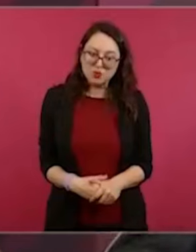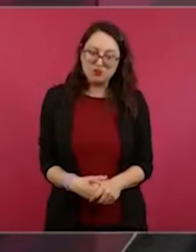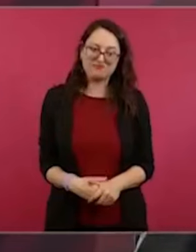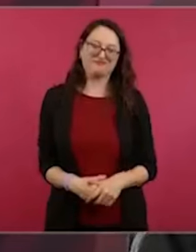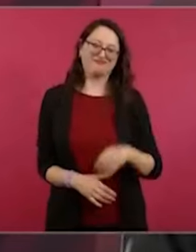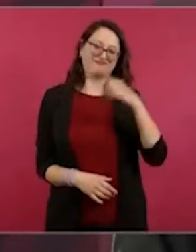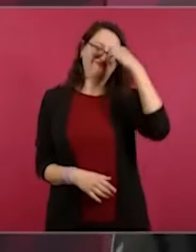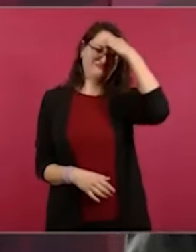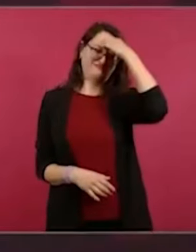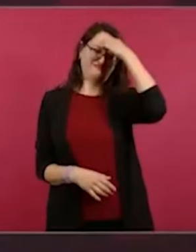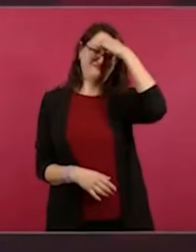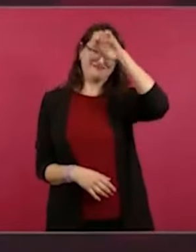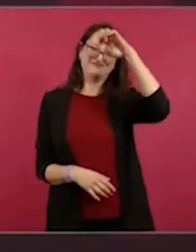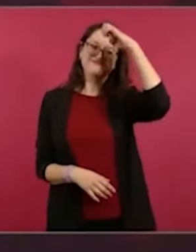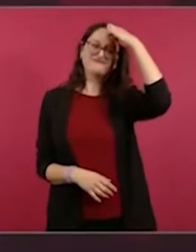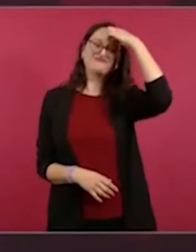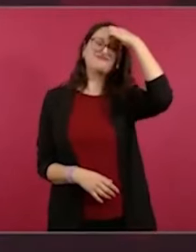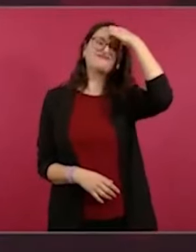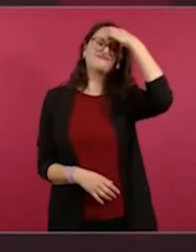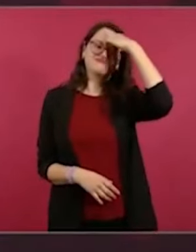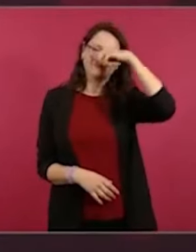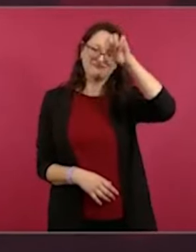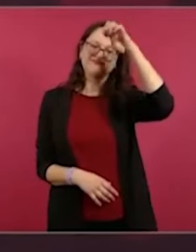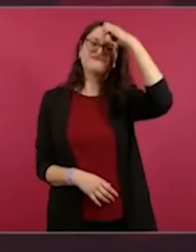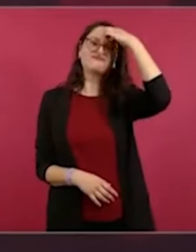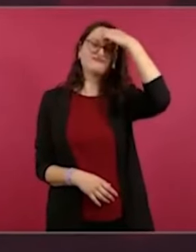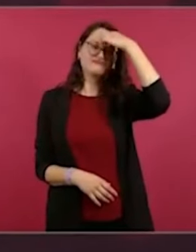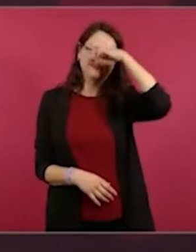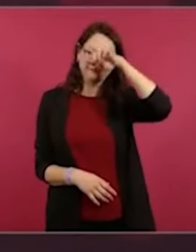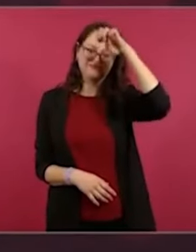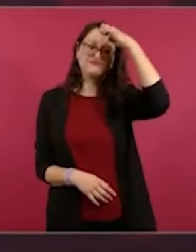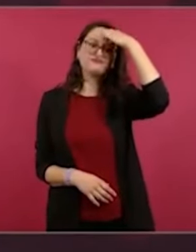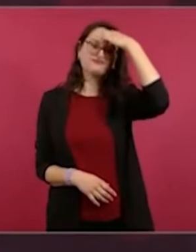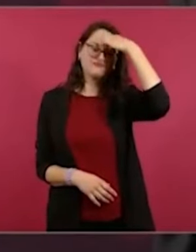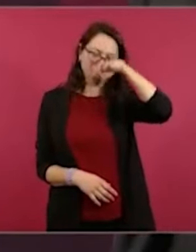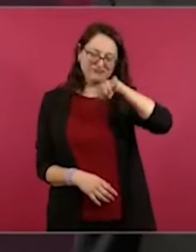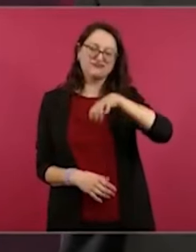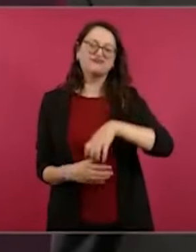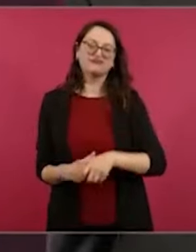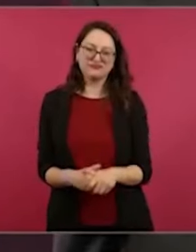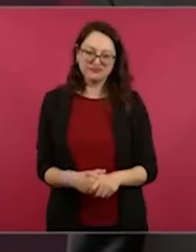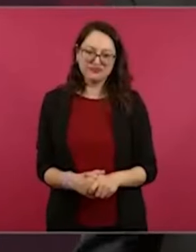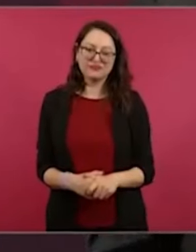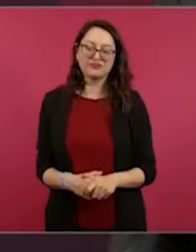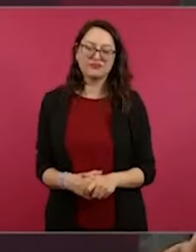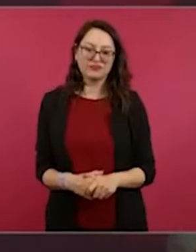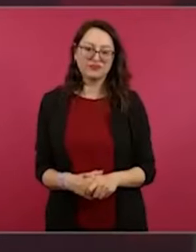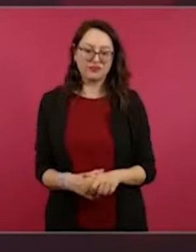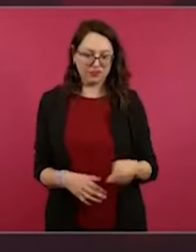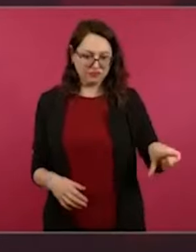experiencia en el arte de gobernar.